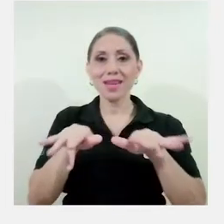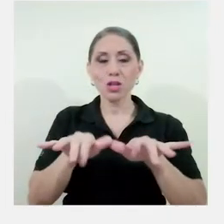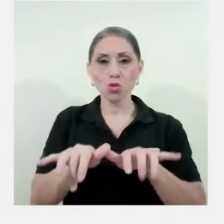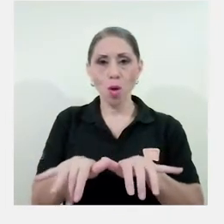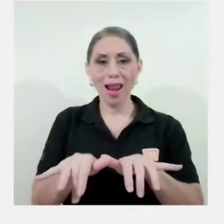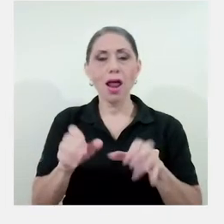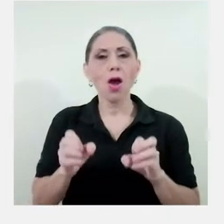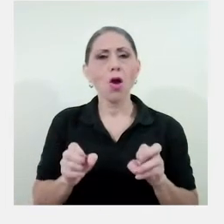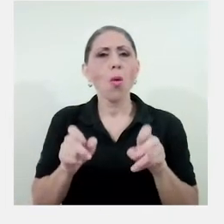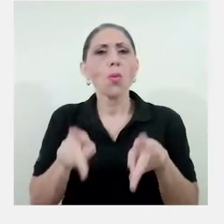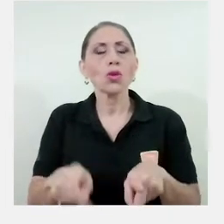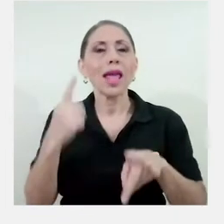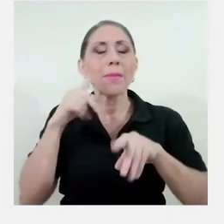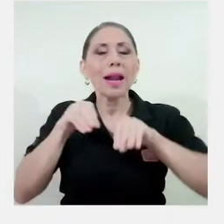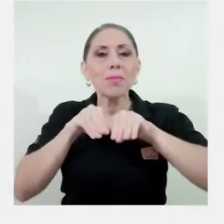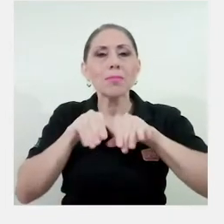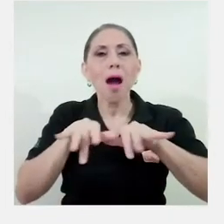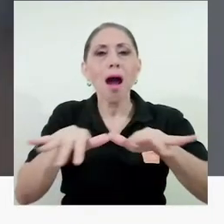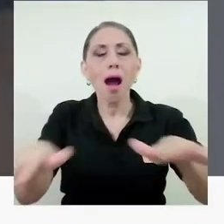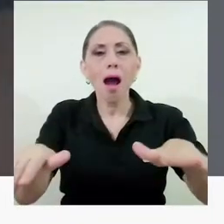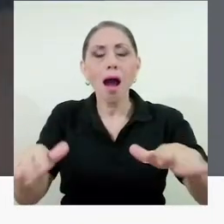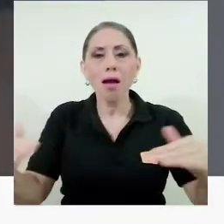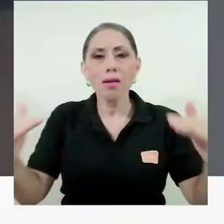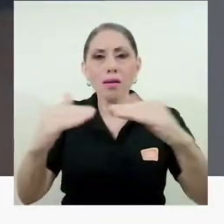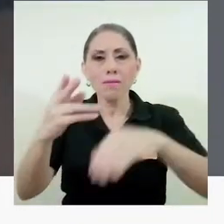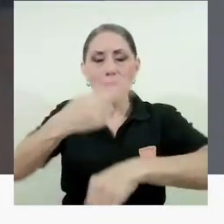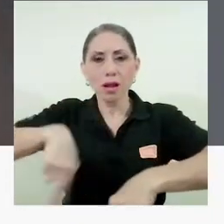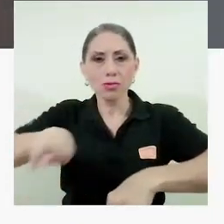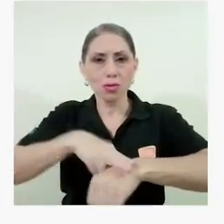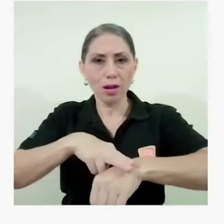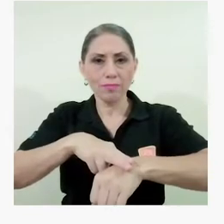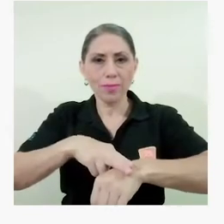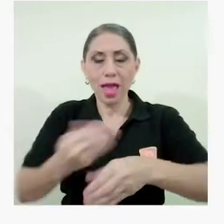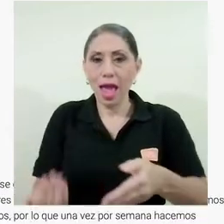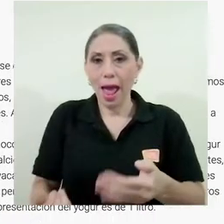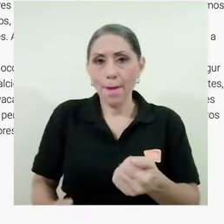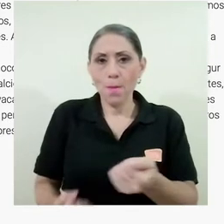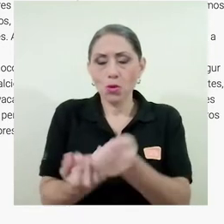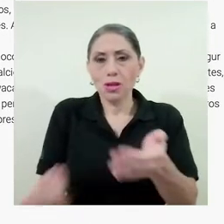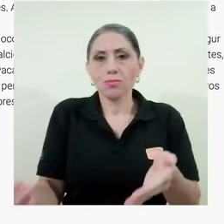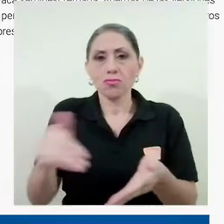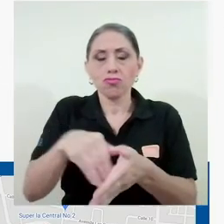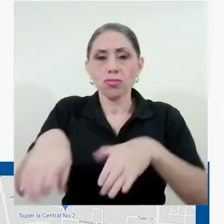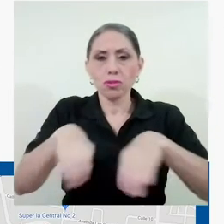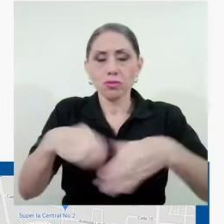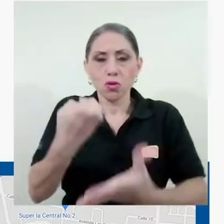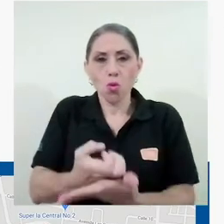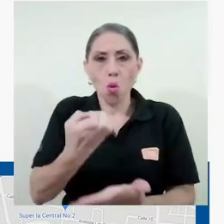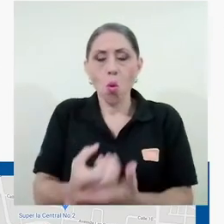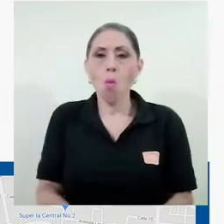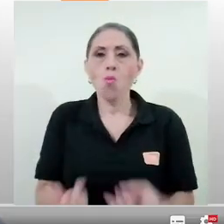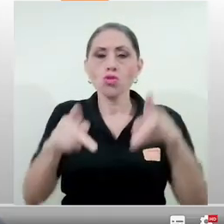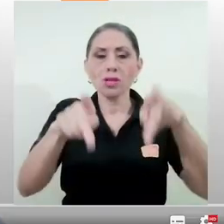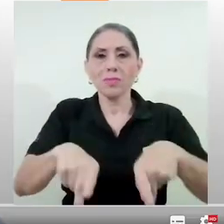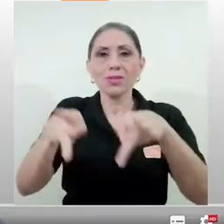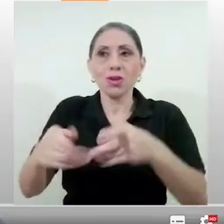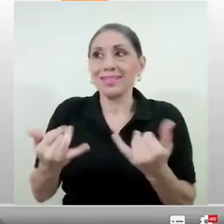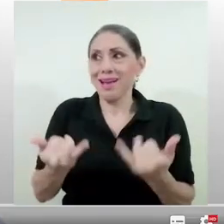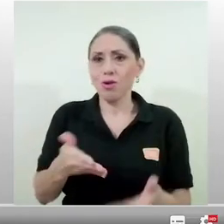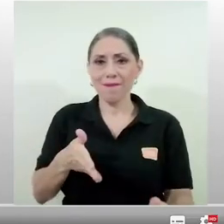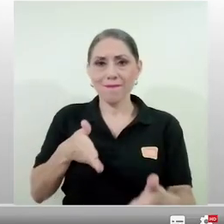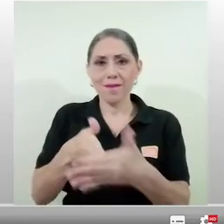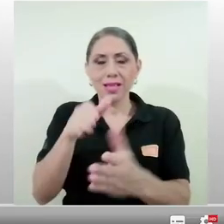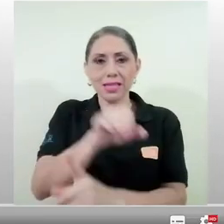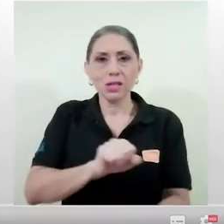oportunidad para extenderla a nivel nacional y apoyar la reactivación económica de muchas personas que se han visto afectadas